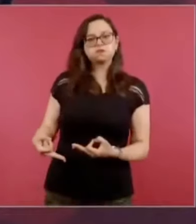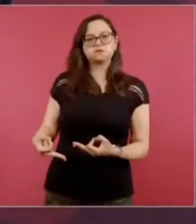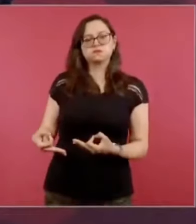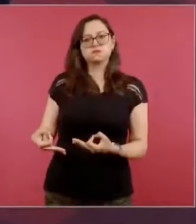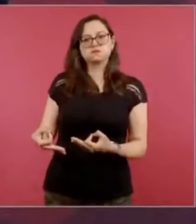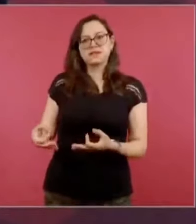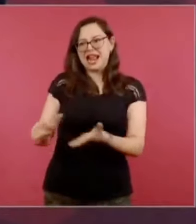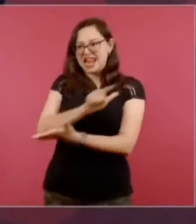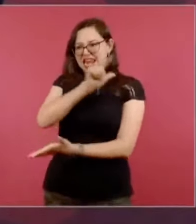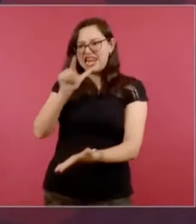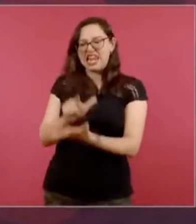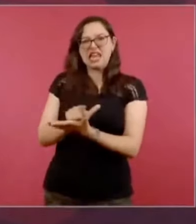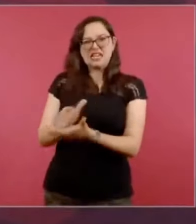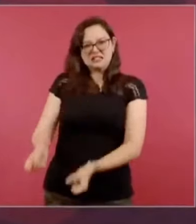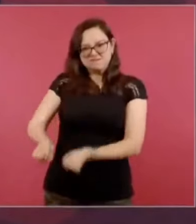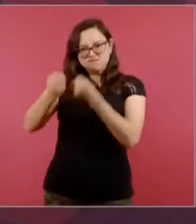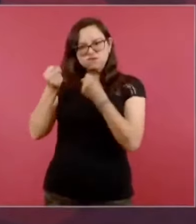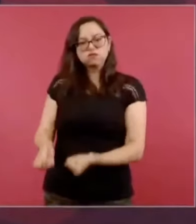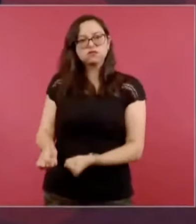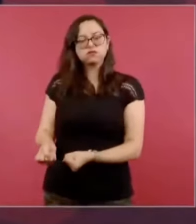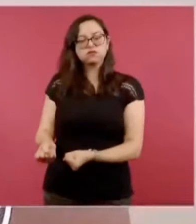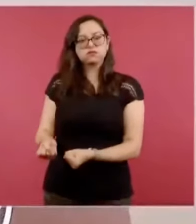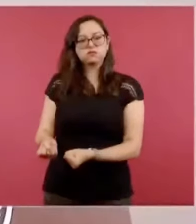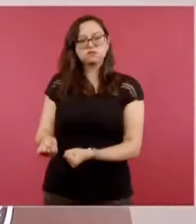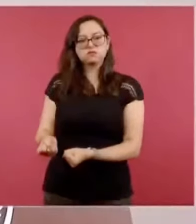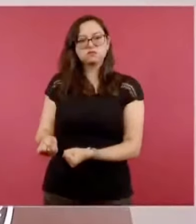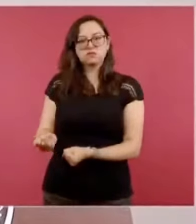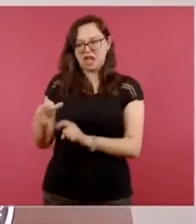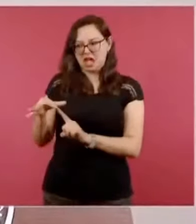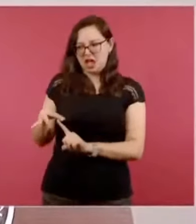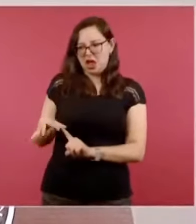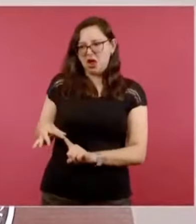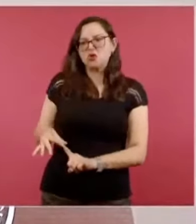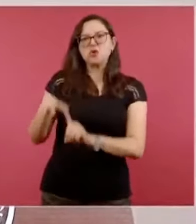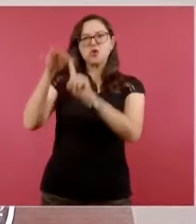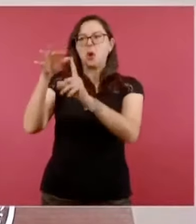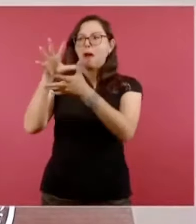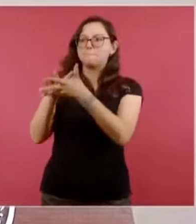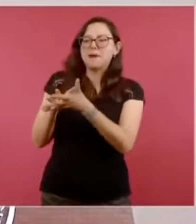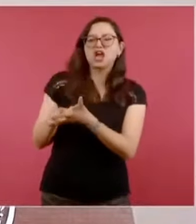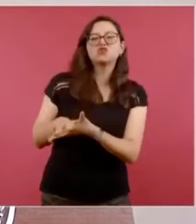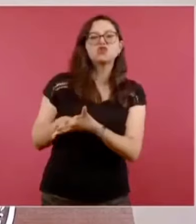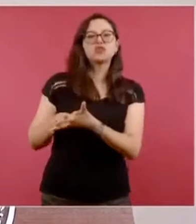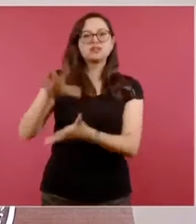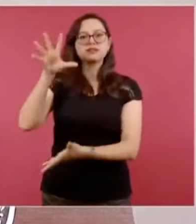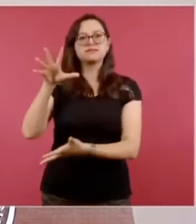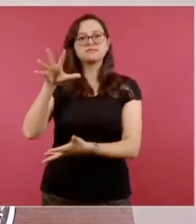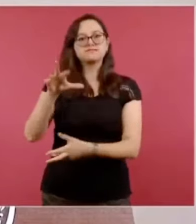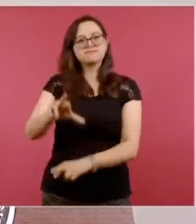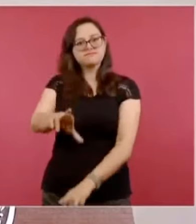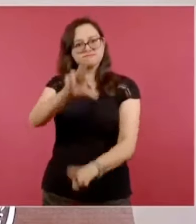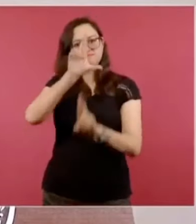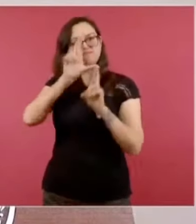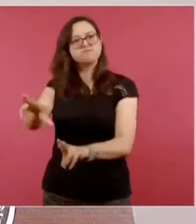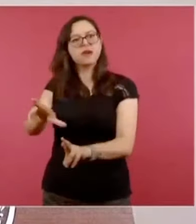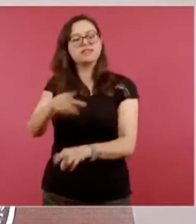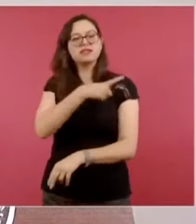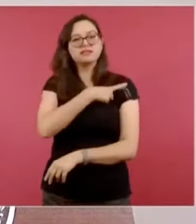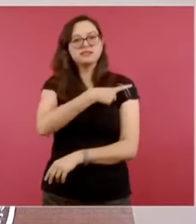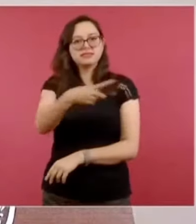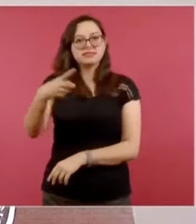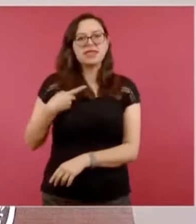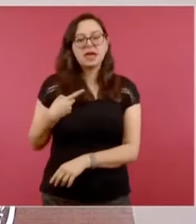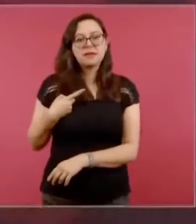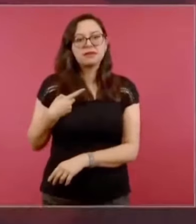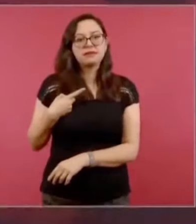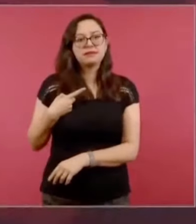a un gobierno electo por el pueblo se le tiene que respetar, tienen que